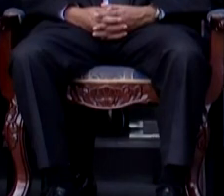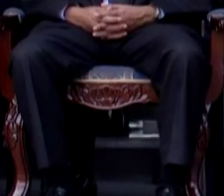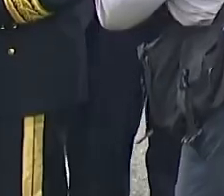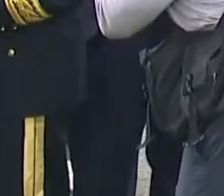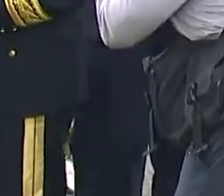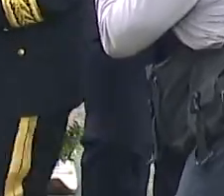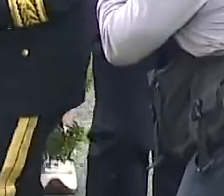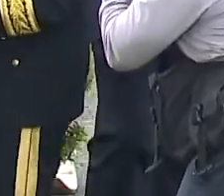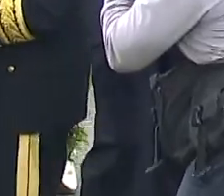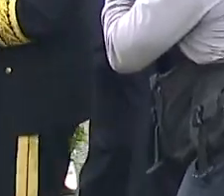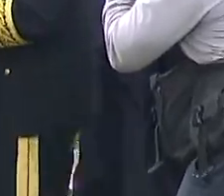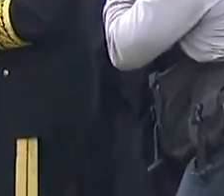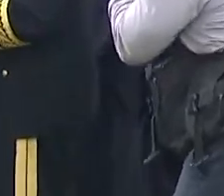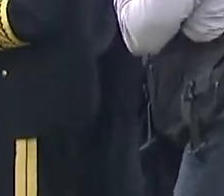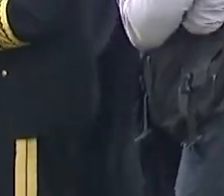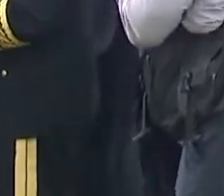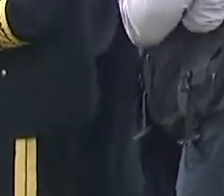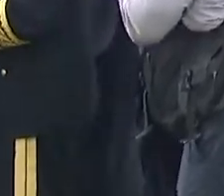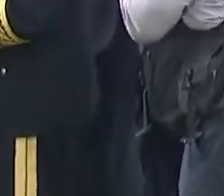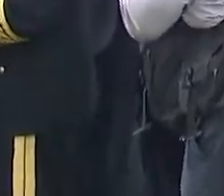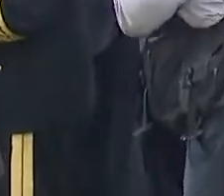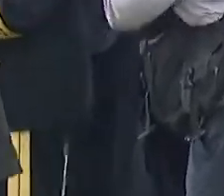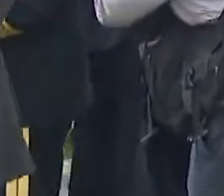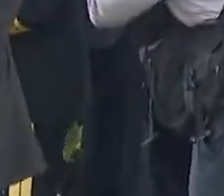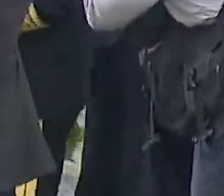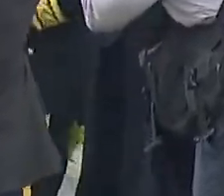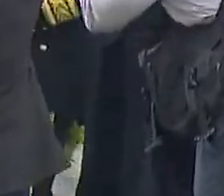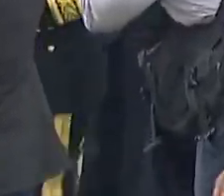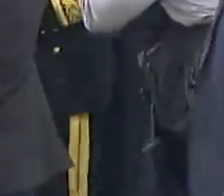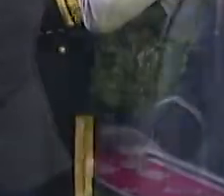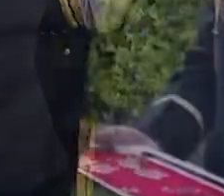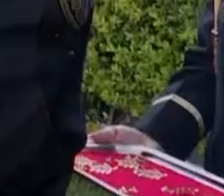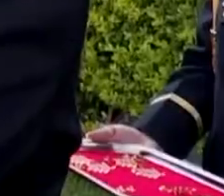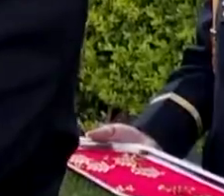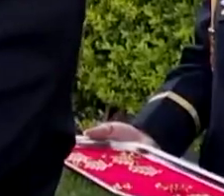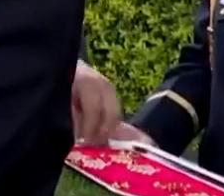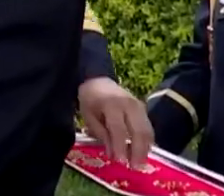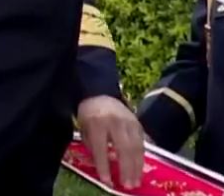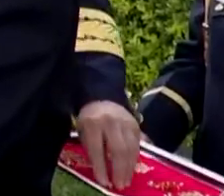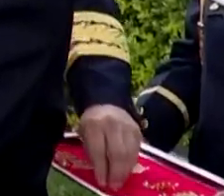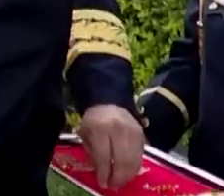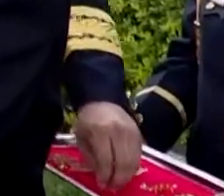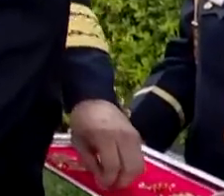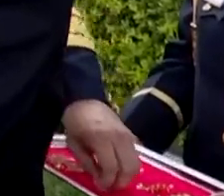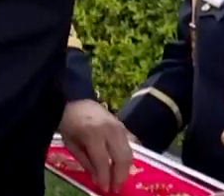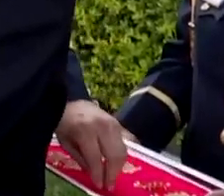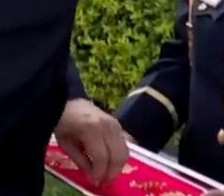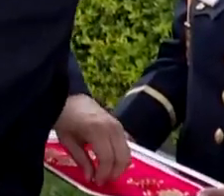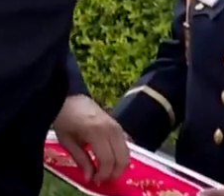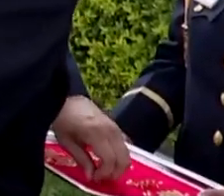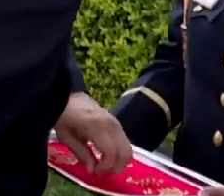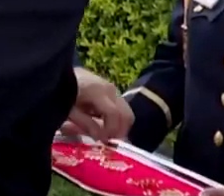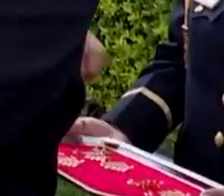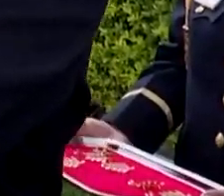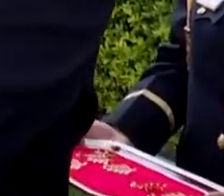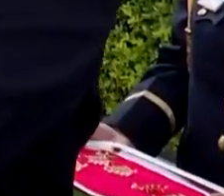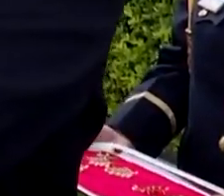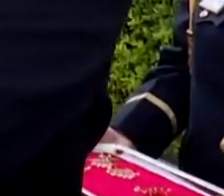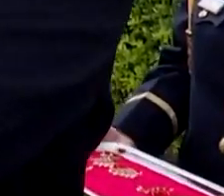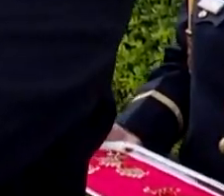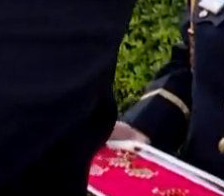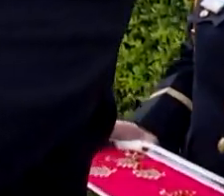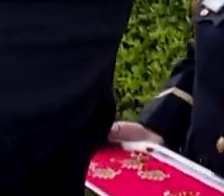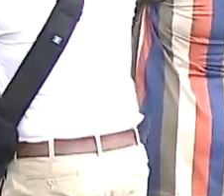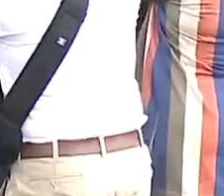fue realizado en el campo de maniobras de la antigua Escuela Politécnica, actual sede del Ministerio de la Defensa. Los ascensos fueron